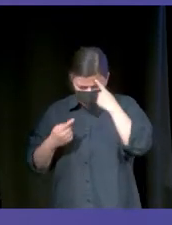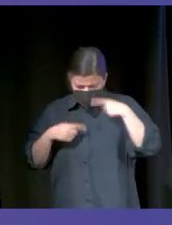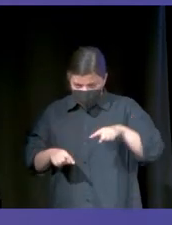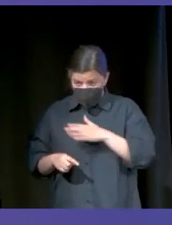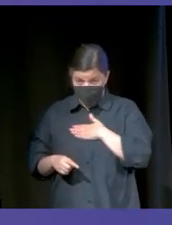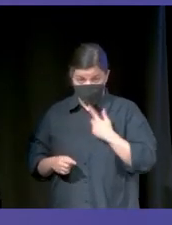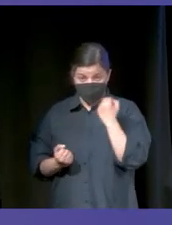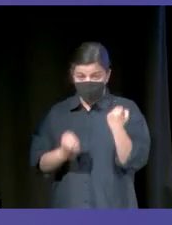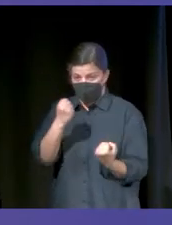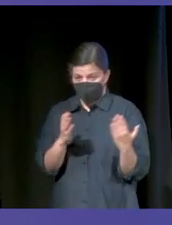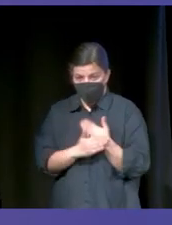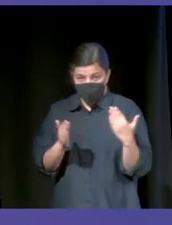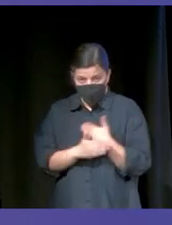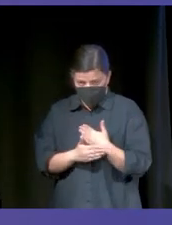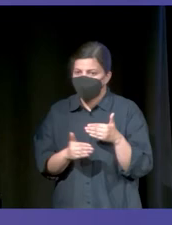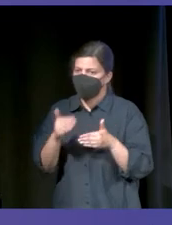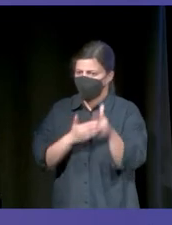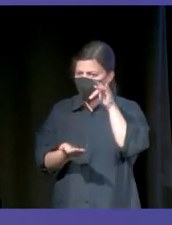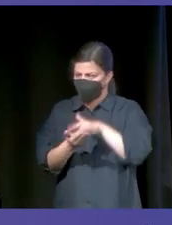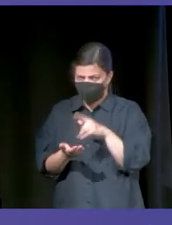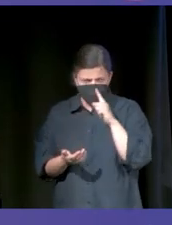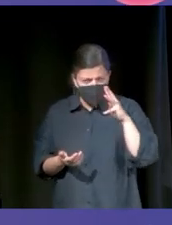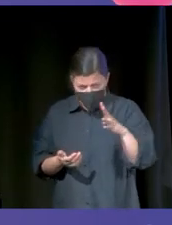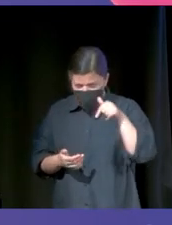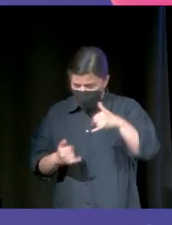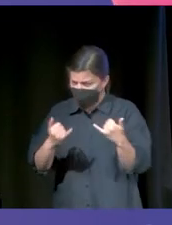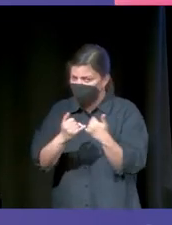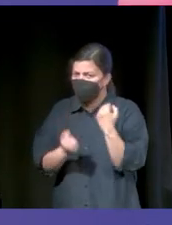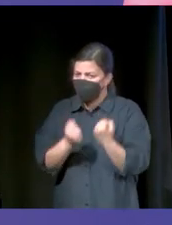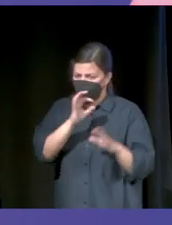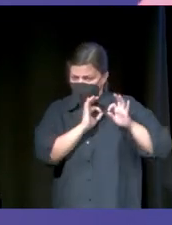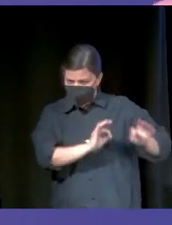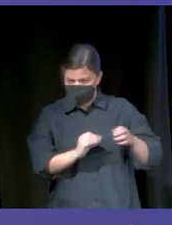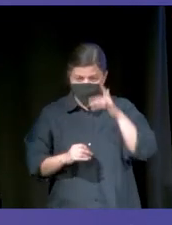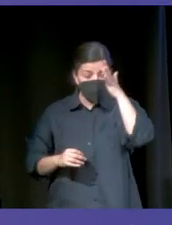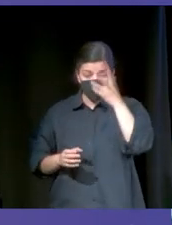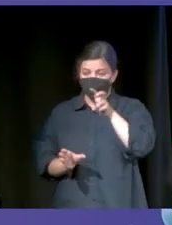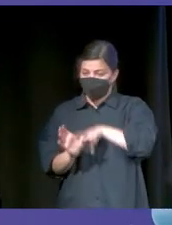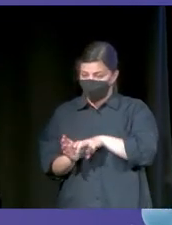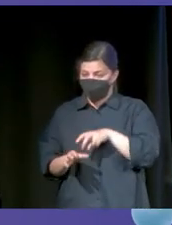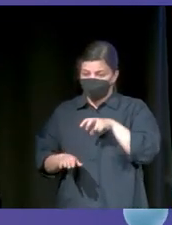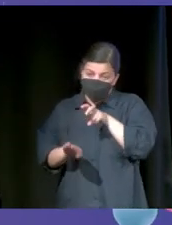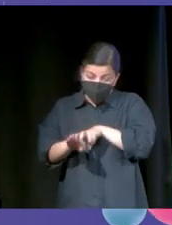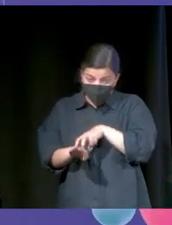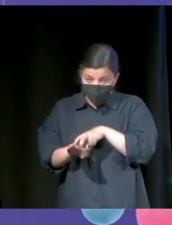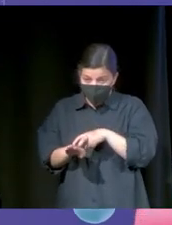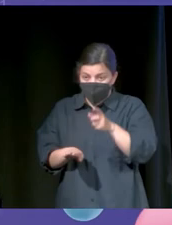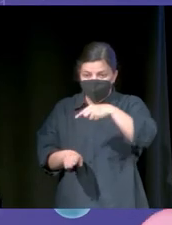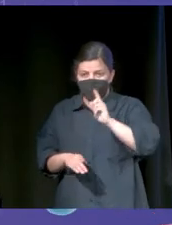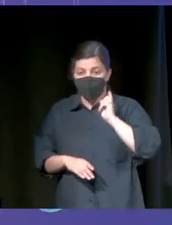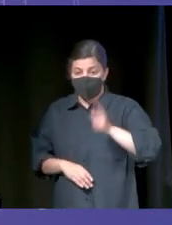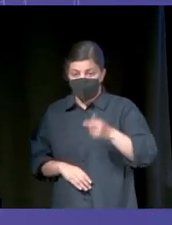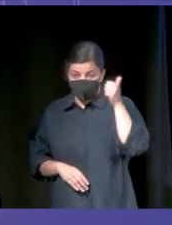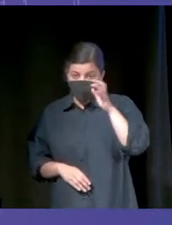tiene un volante. Esto pasará, llegará. Los coches de Tenerife dentro de unos años serán así. Vale. Entonces, imaginaos que estamos dentro, ¿vale? Y que vosotros sois el director o